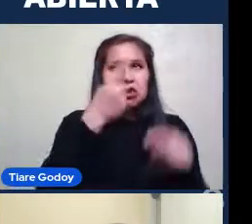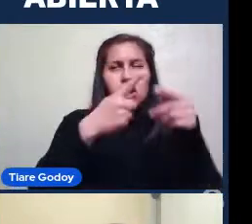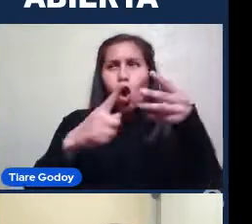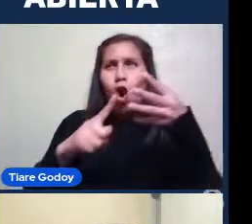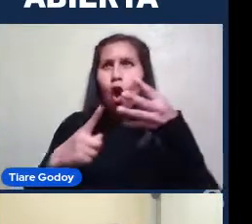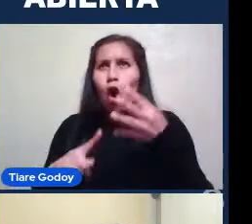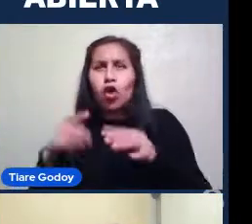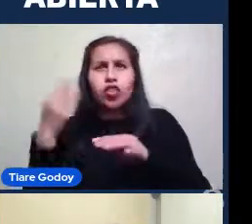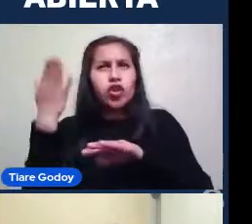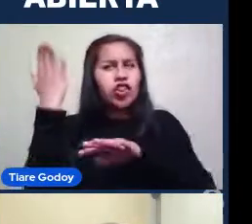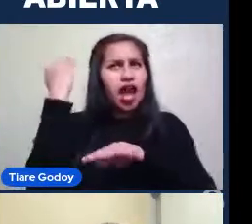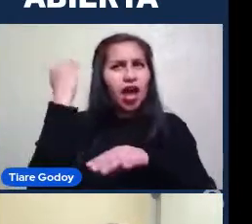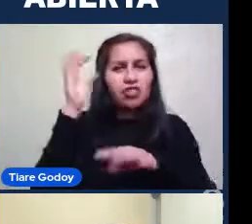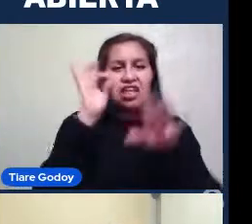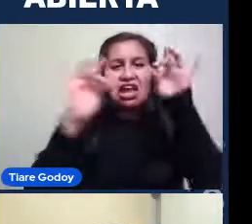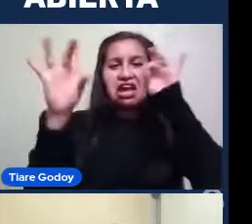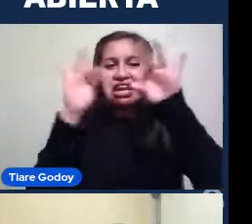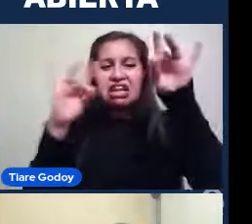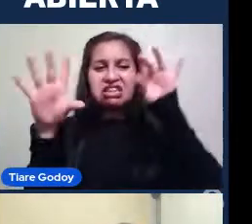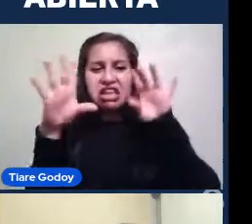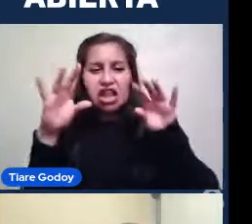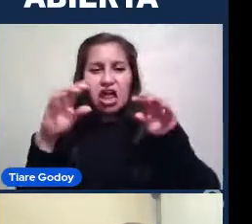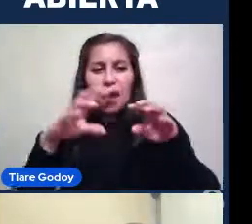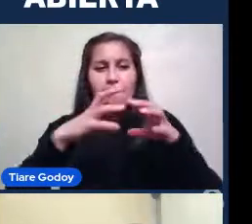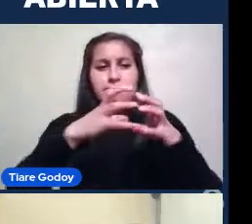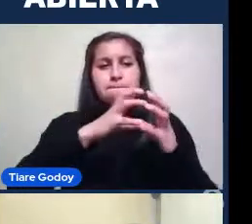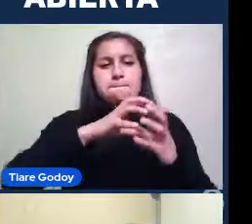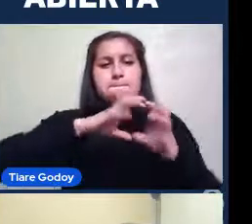como estrellas, planetas, cometas incluso.